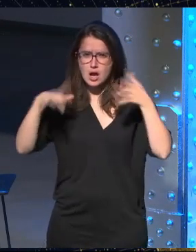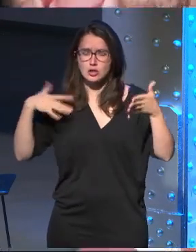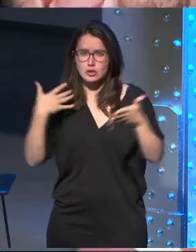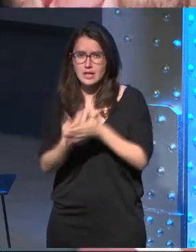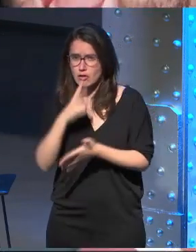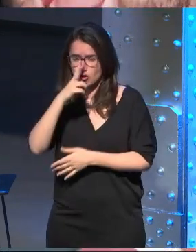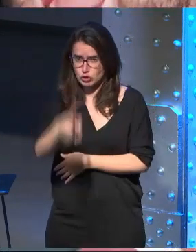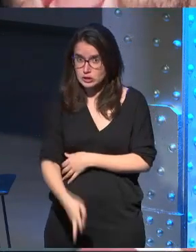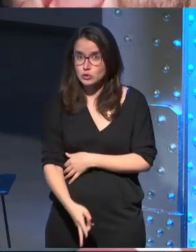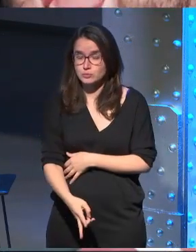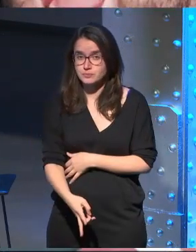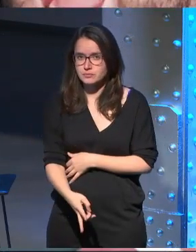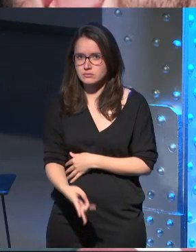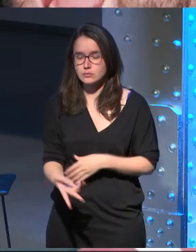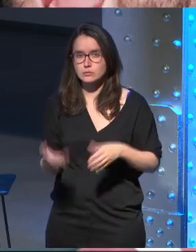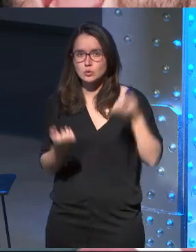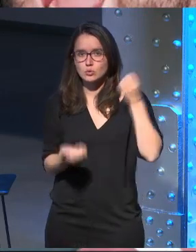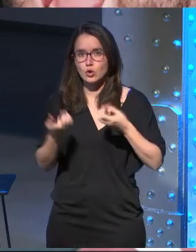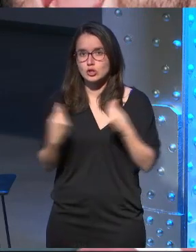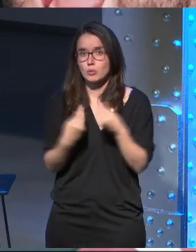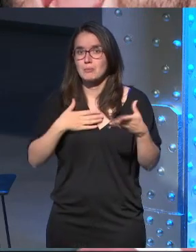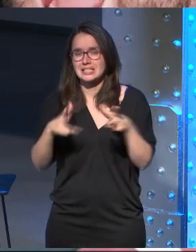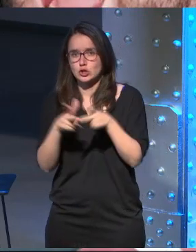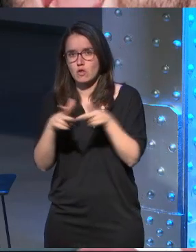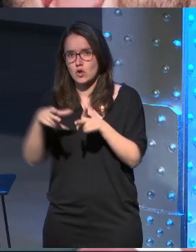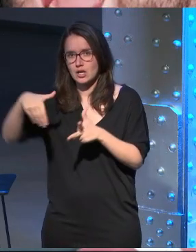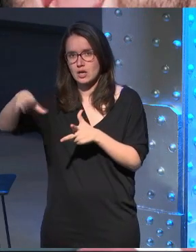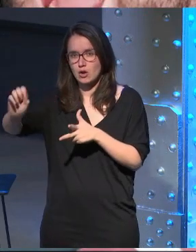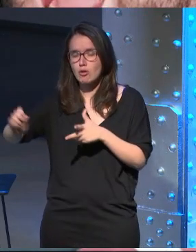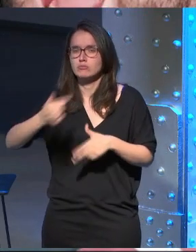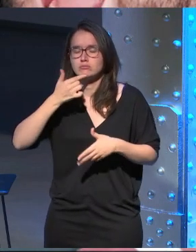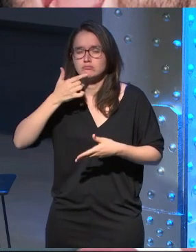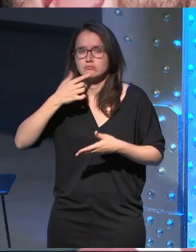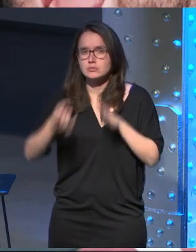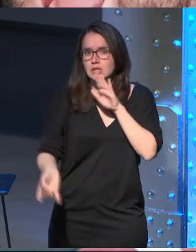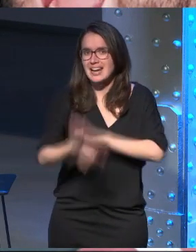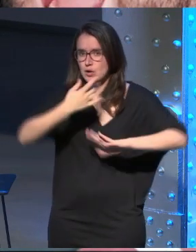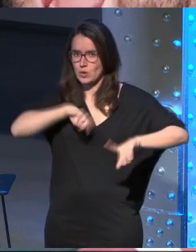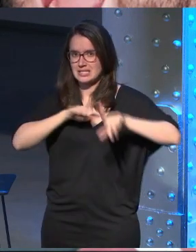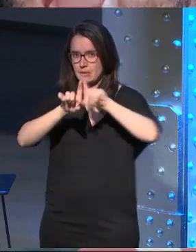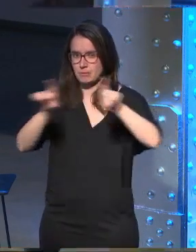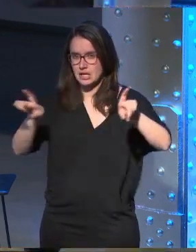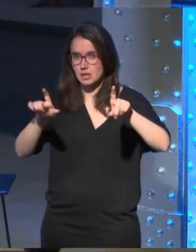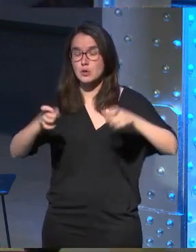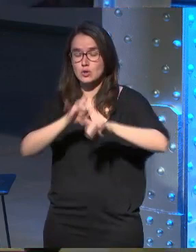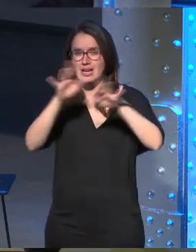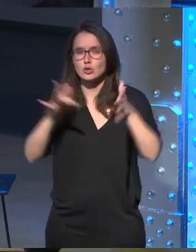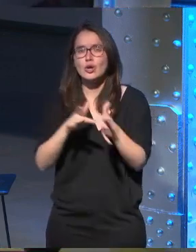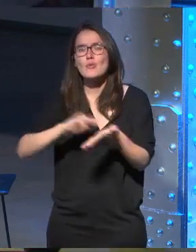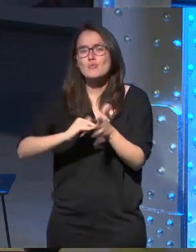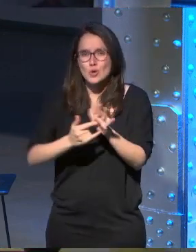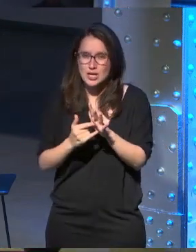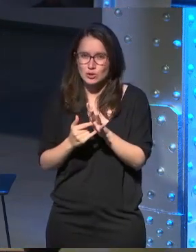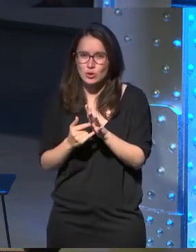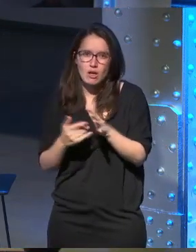hemos pasado dos años y me monté en un coche con mi socio con Nico y decidimos montar Future Lighthouse pero claro era un proyecto